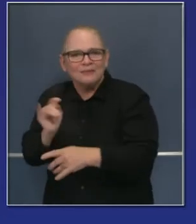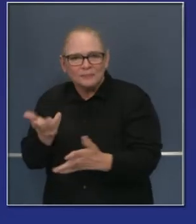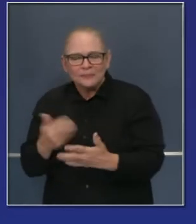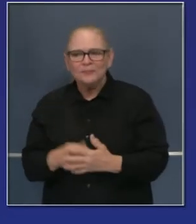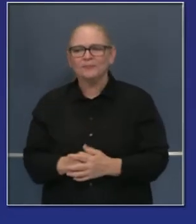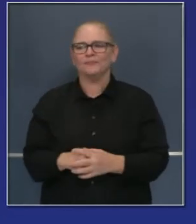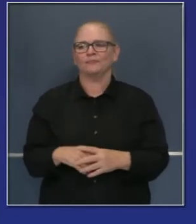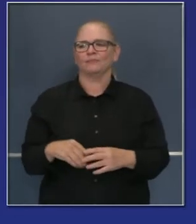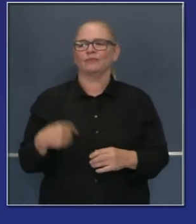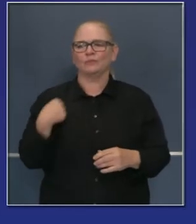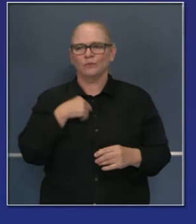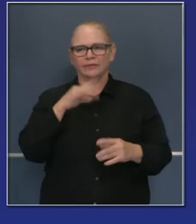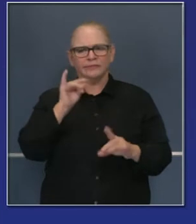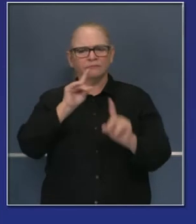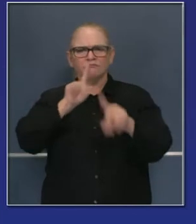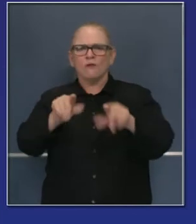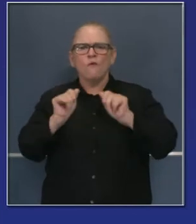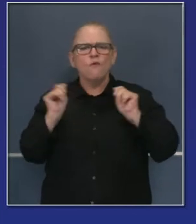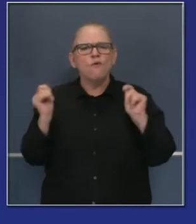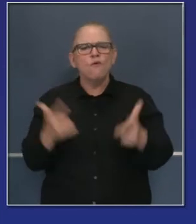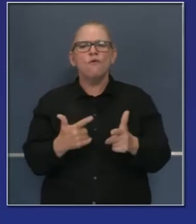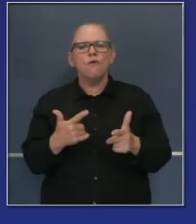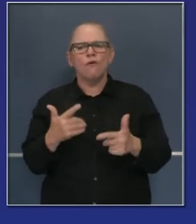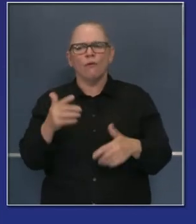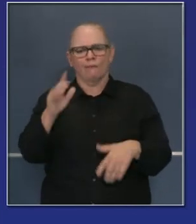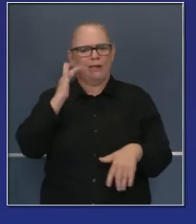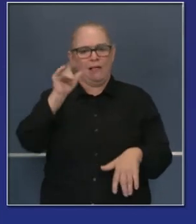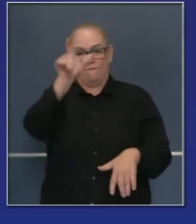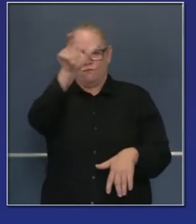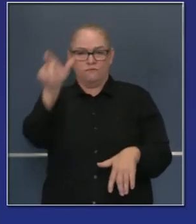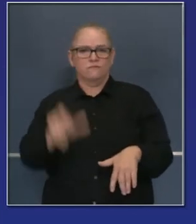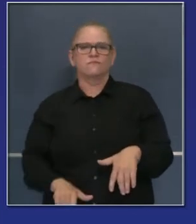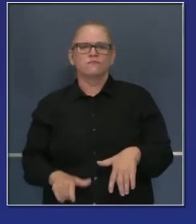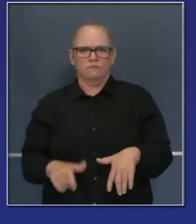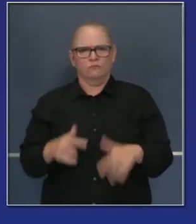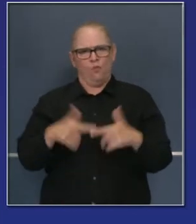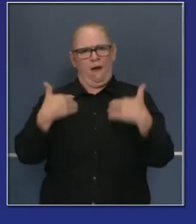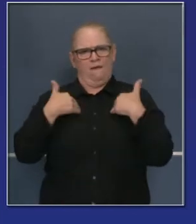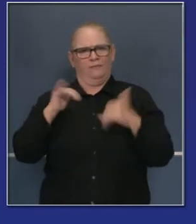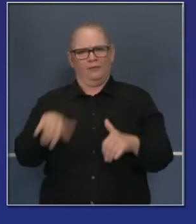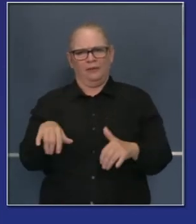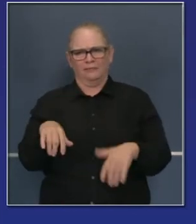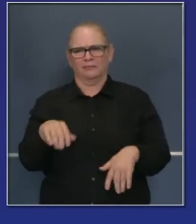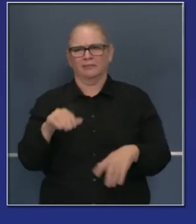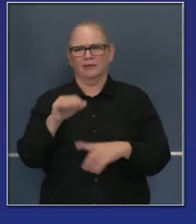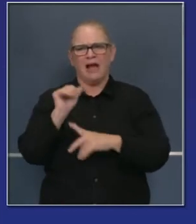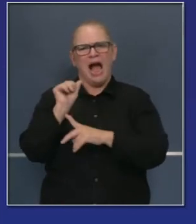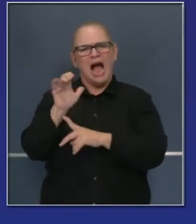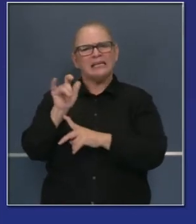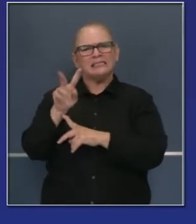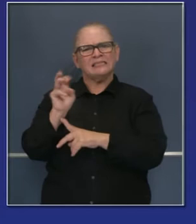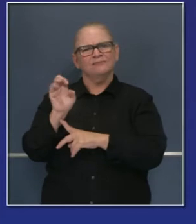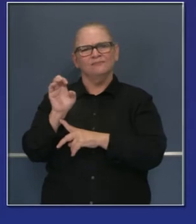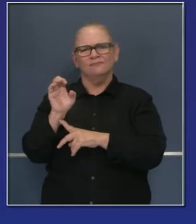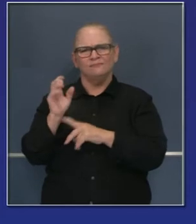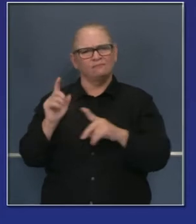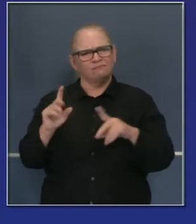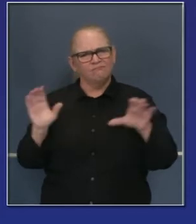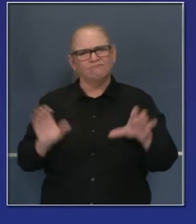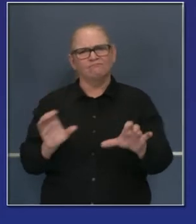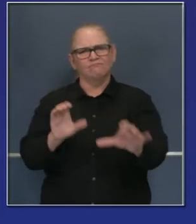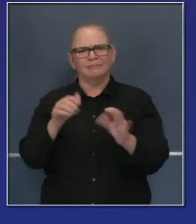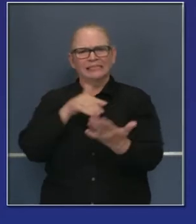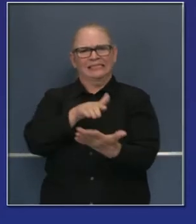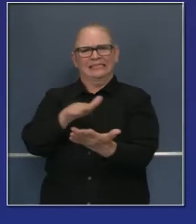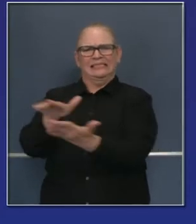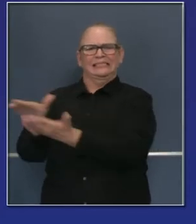o estirándolo, perdón, a través de todo el estado y estamos obteniendo el apoyo de nuestros amigos y socios